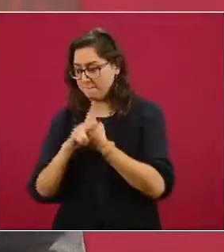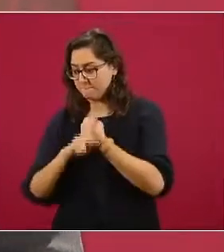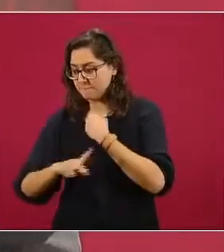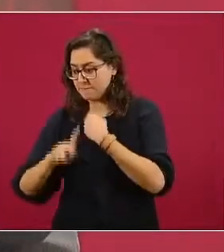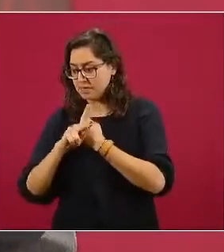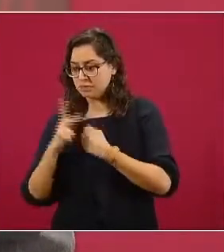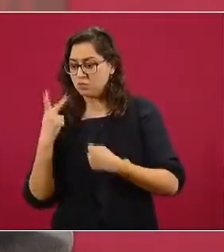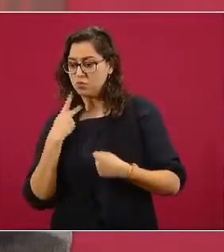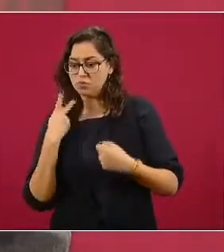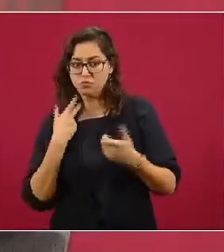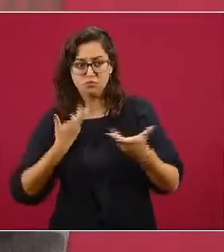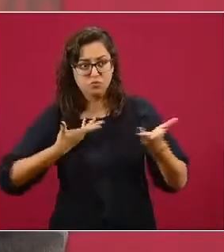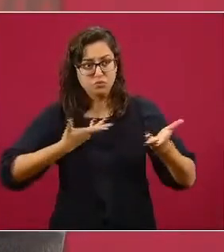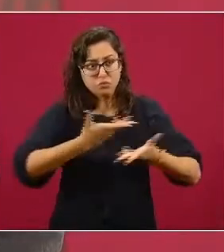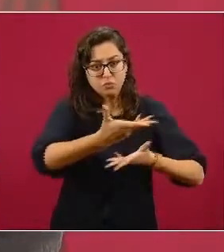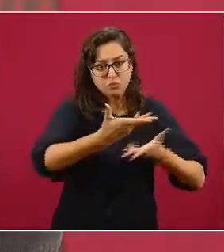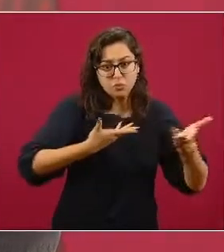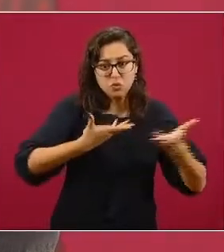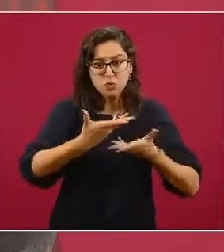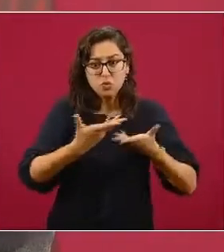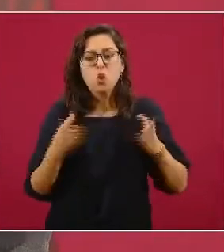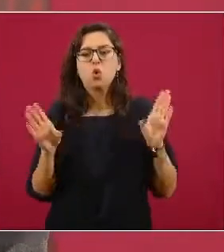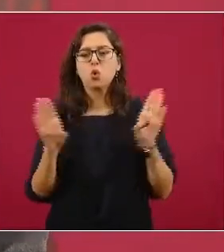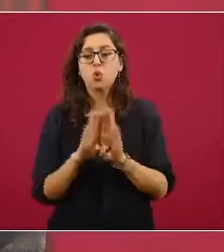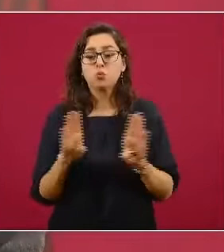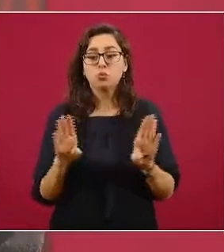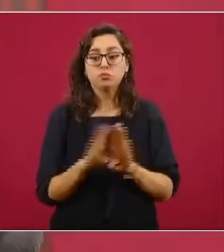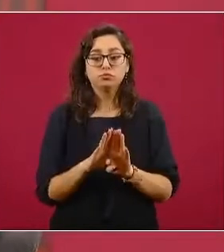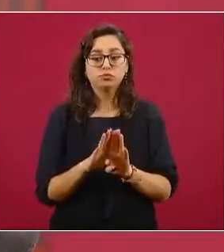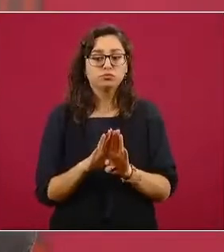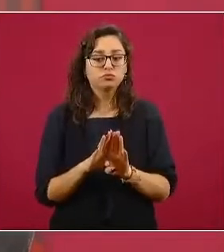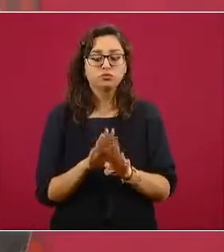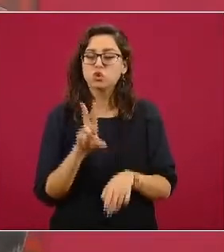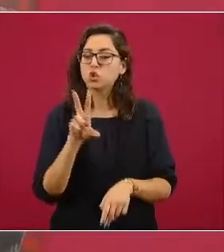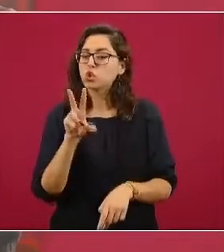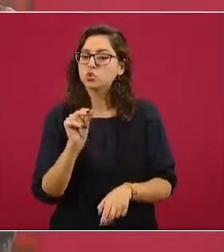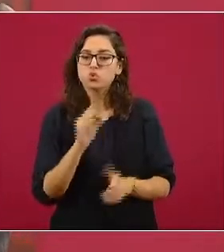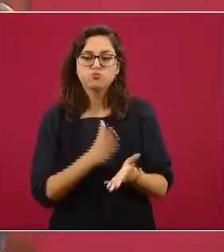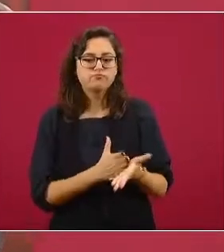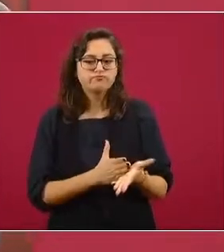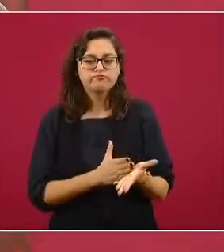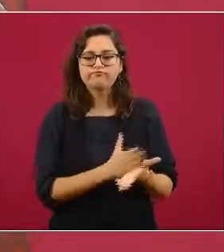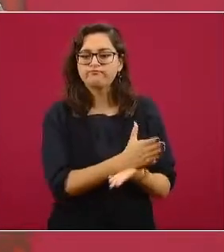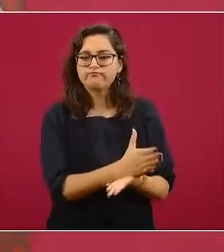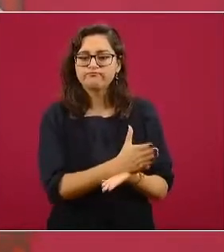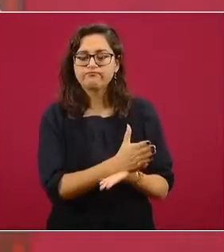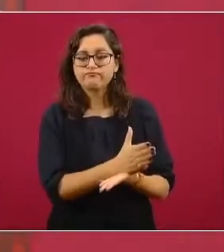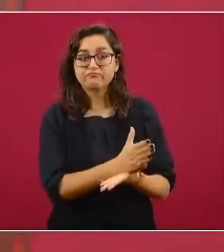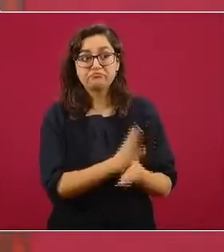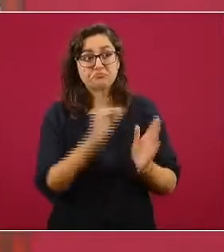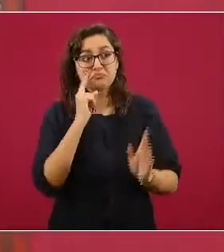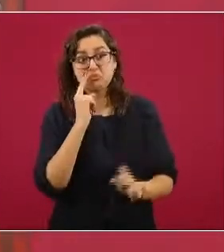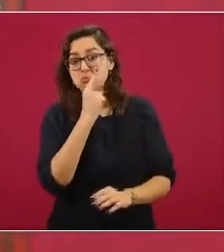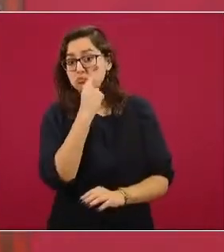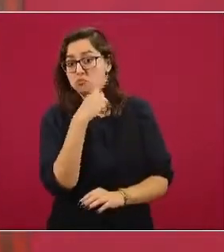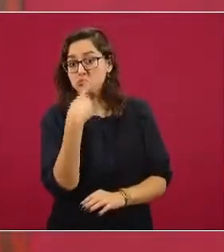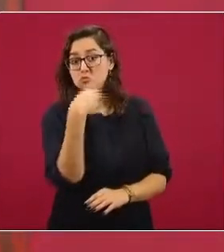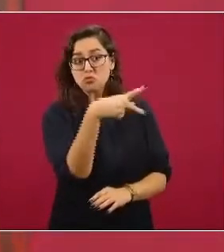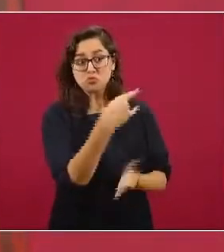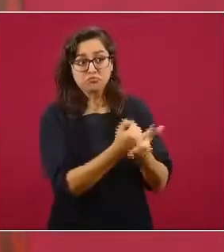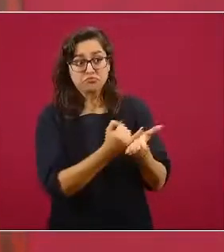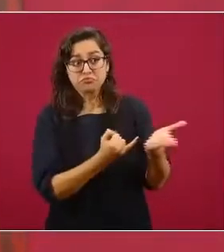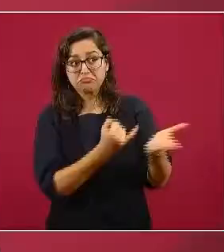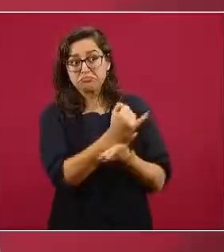principios de no intervención y de autodeterminación de los pueblos. En